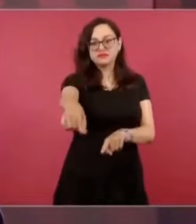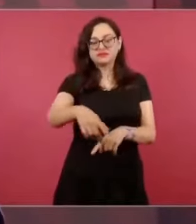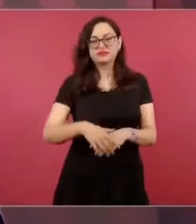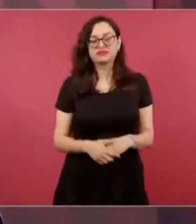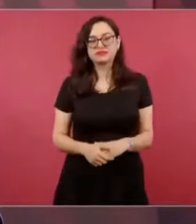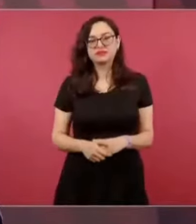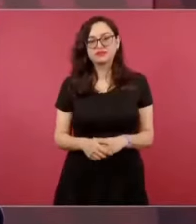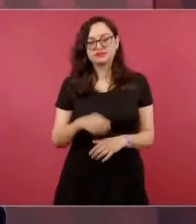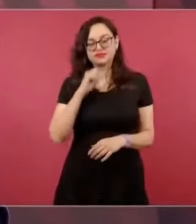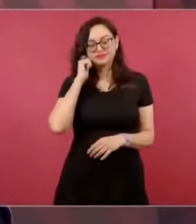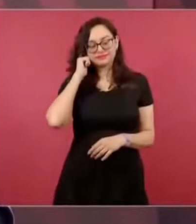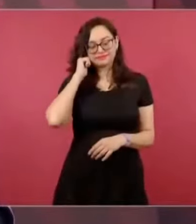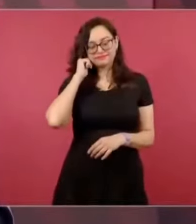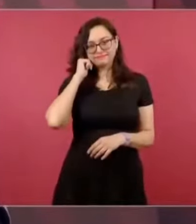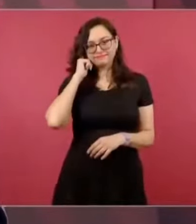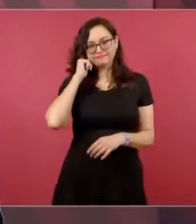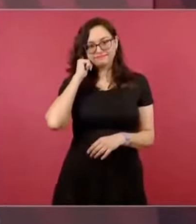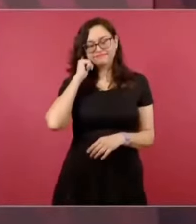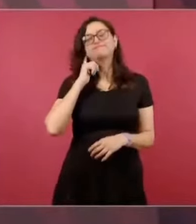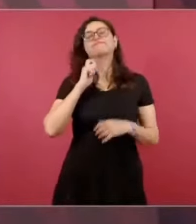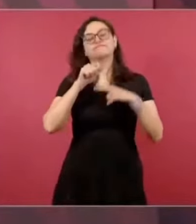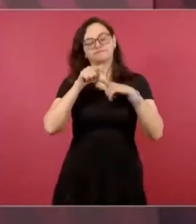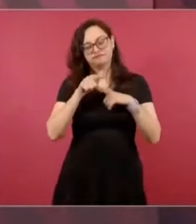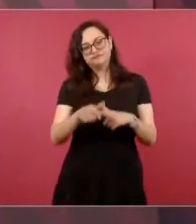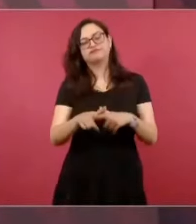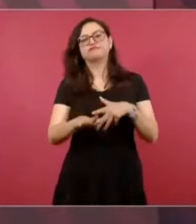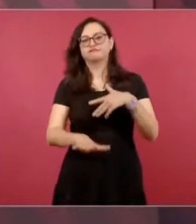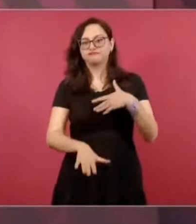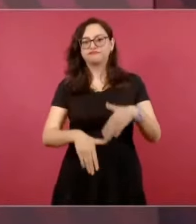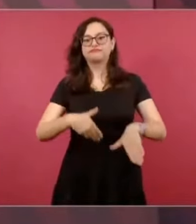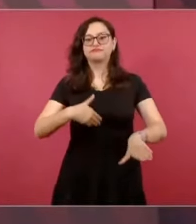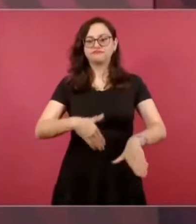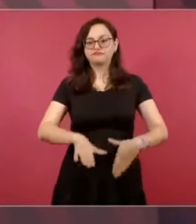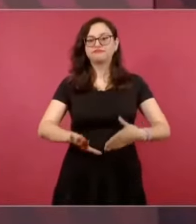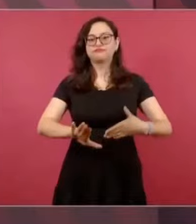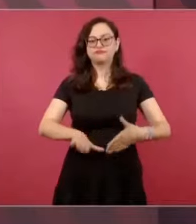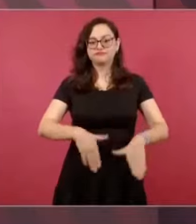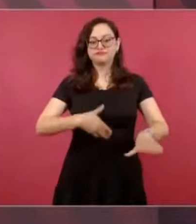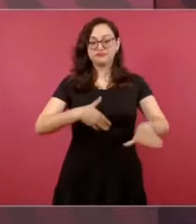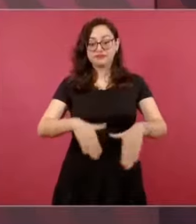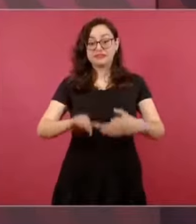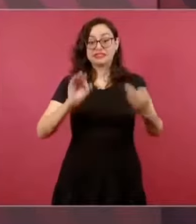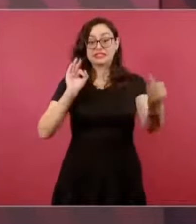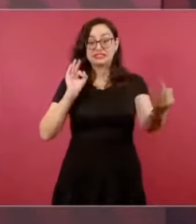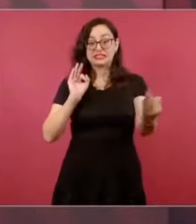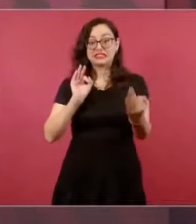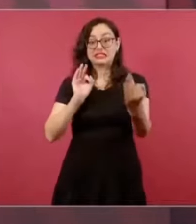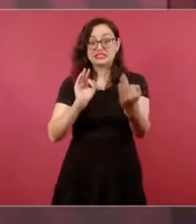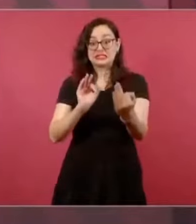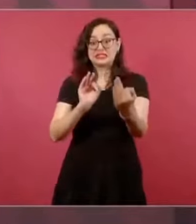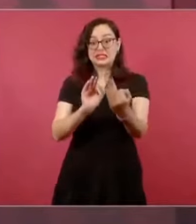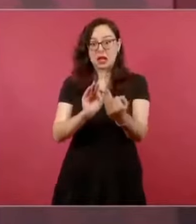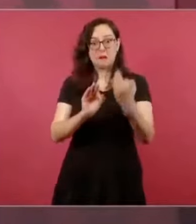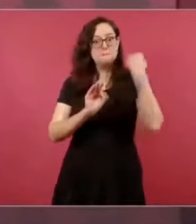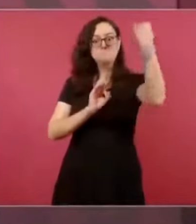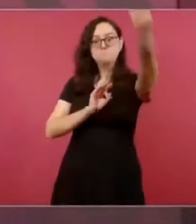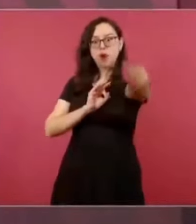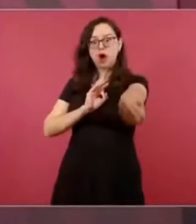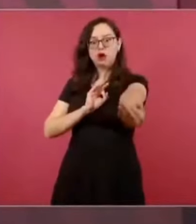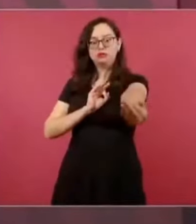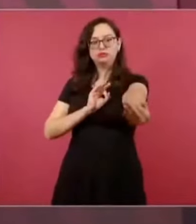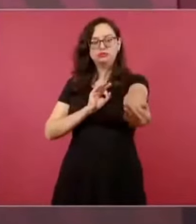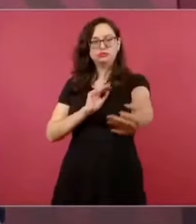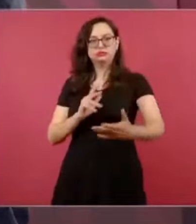llegando se aleja y hay que seguir caminando. Entonces, ¿qué cosa es